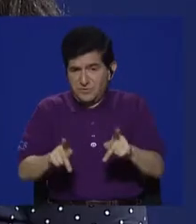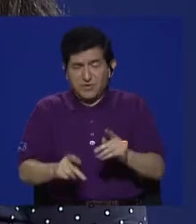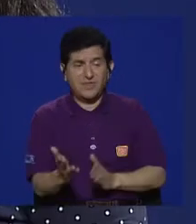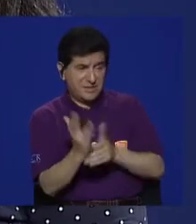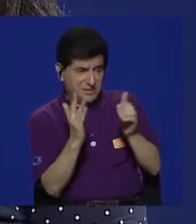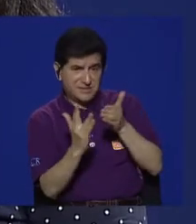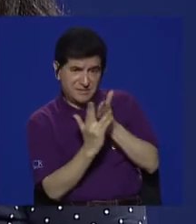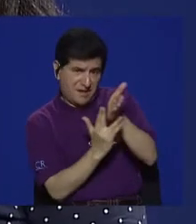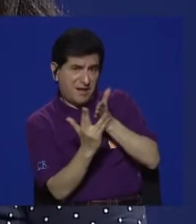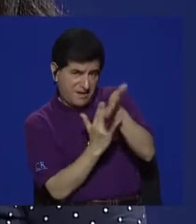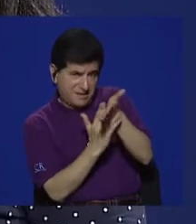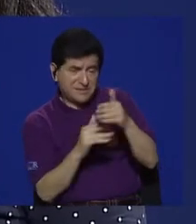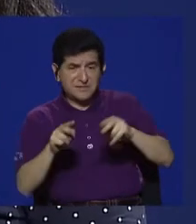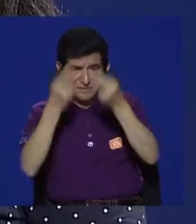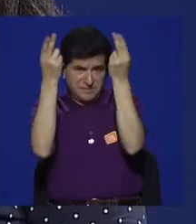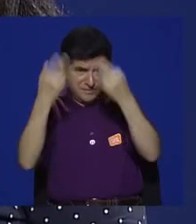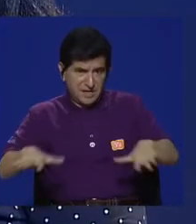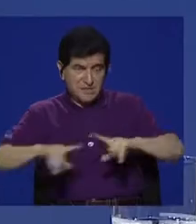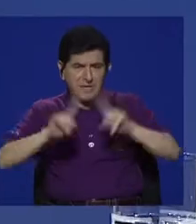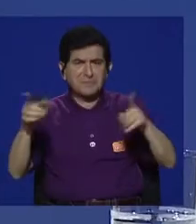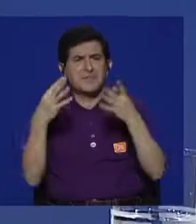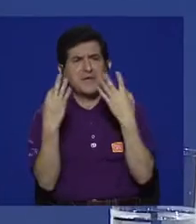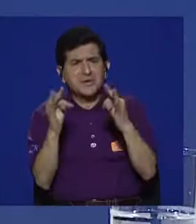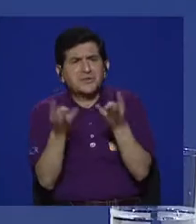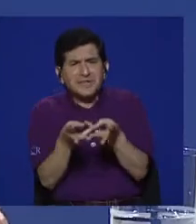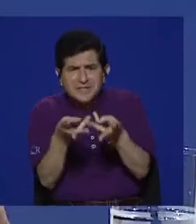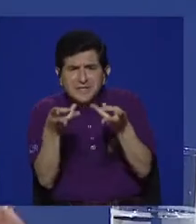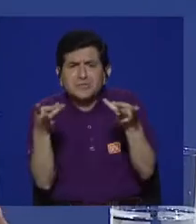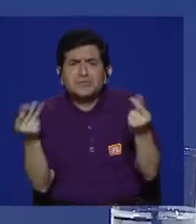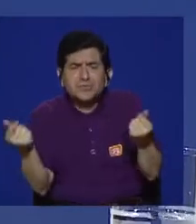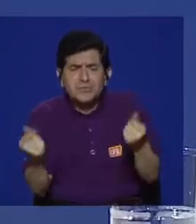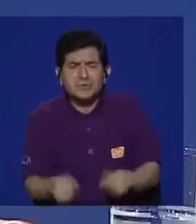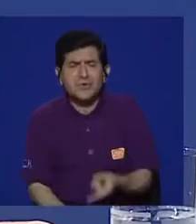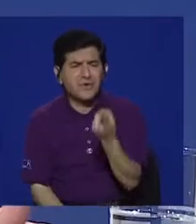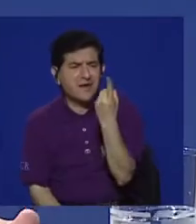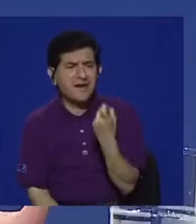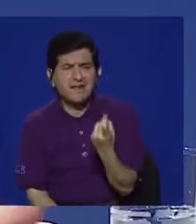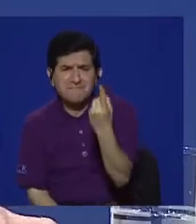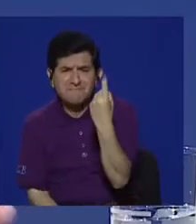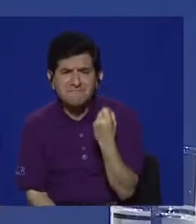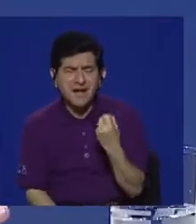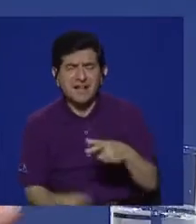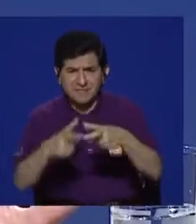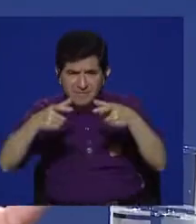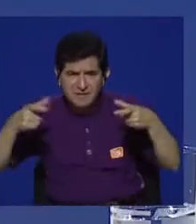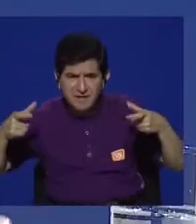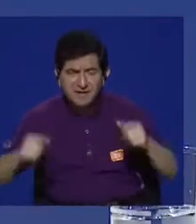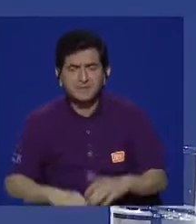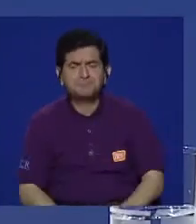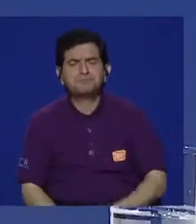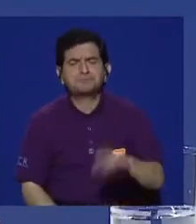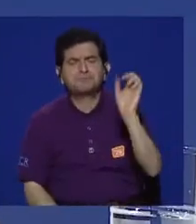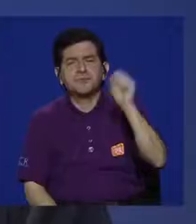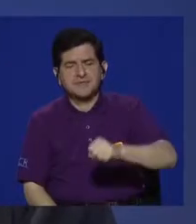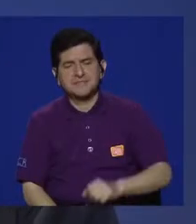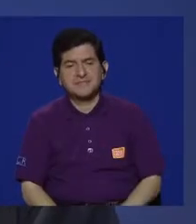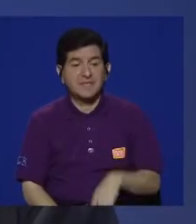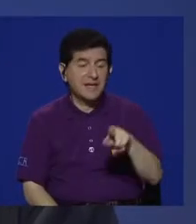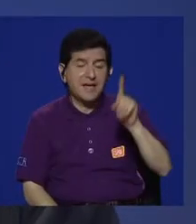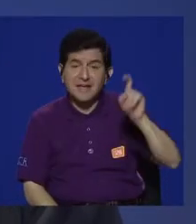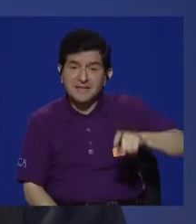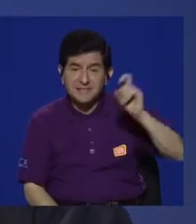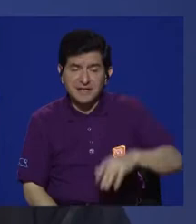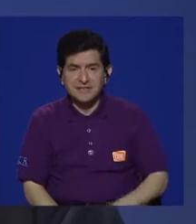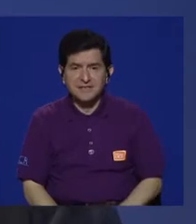el mundo tiene acceso a Internet, pero de alguna manera están solventando esa falta de frecuencias, ¿no? Sí,